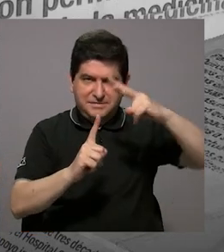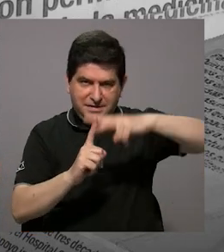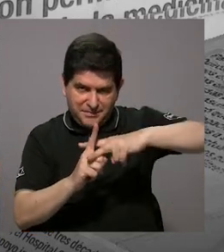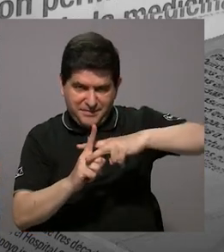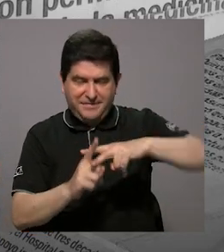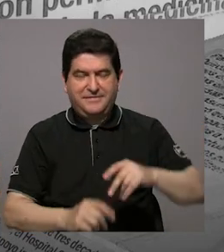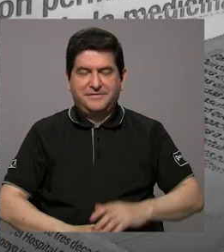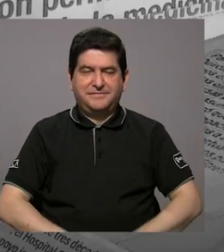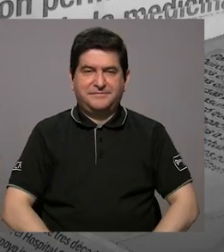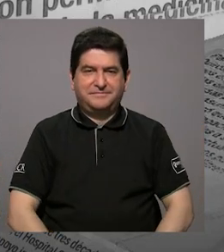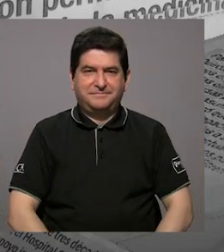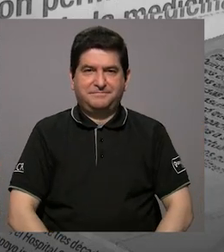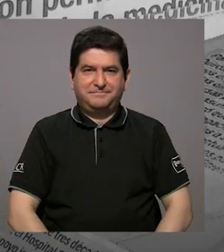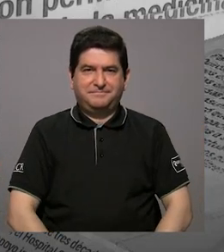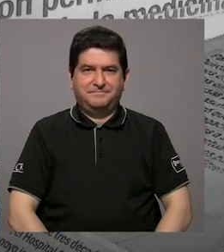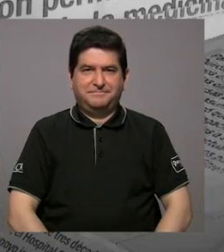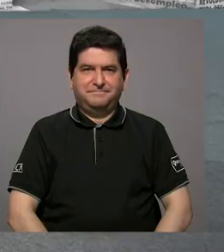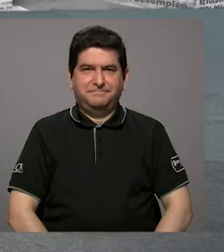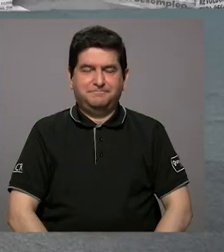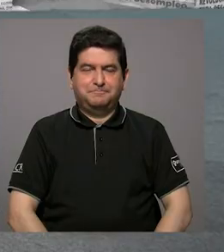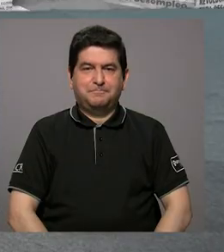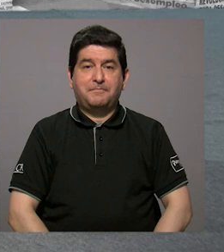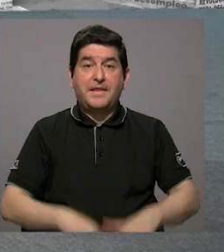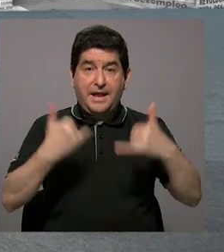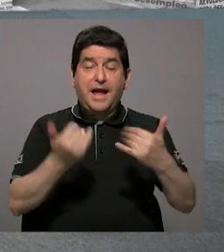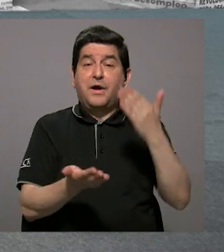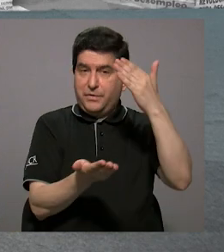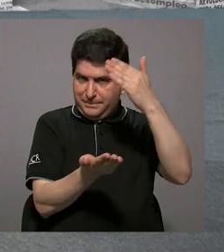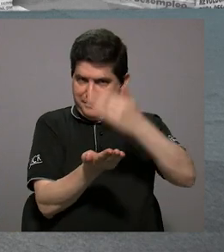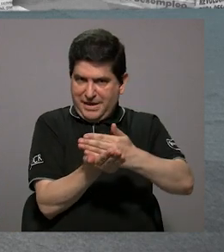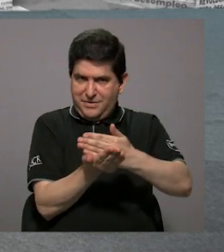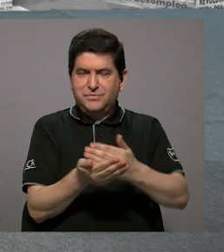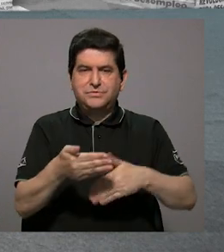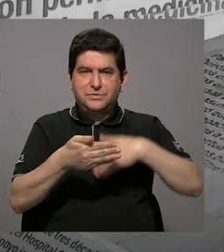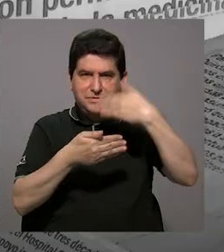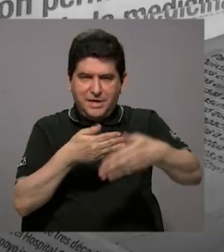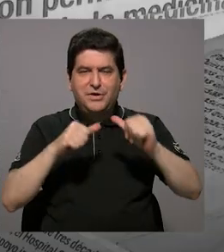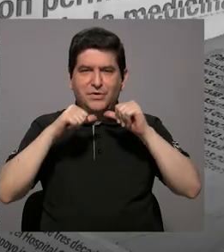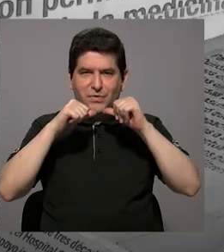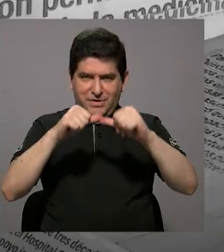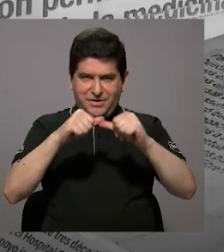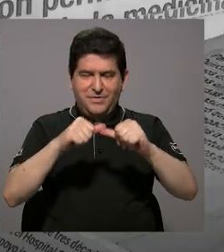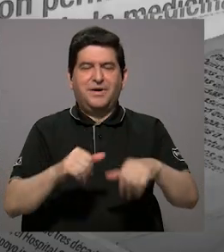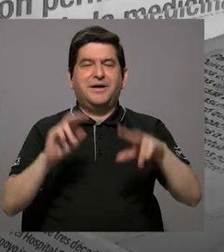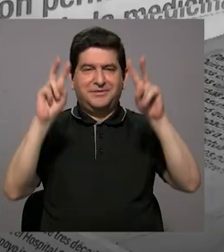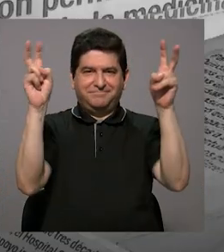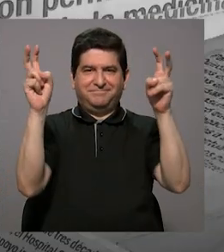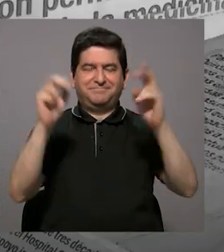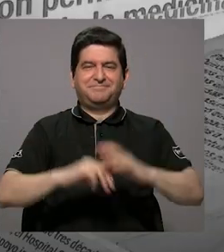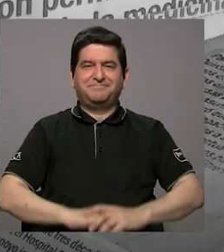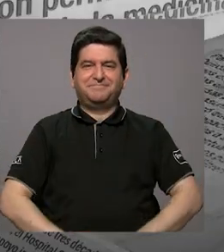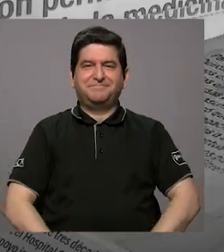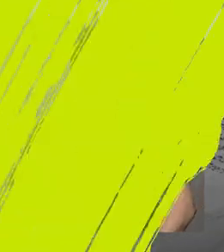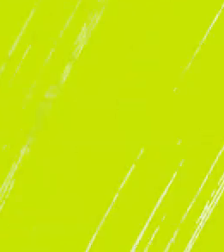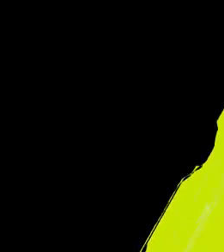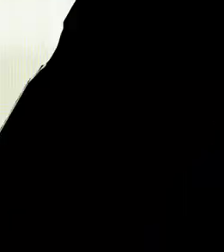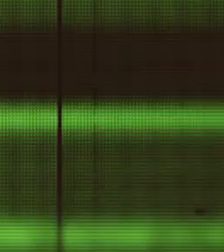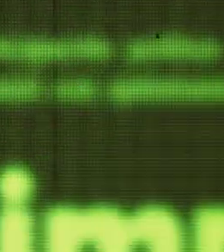nosotros realizamos. Bueno, vamos a hacer una pausa y enseguida continuamos con el tema.